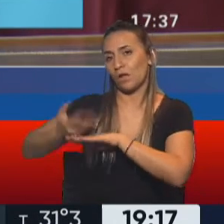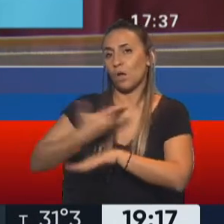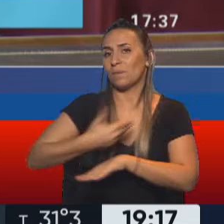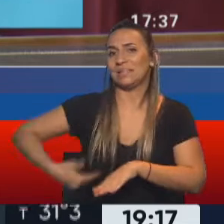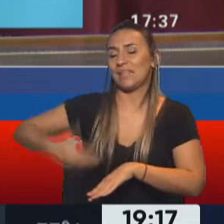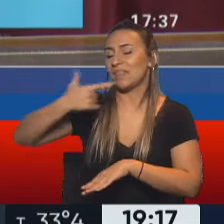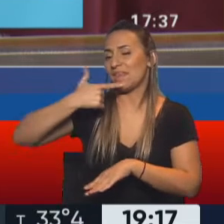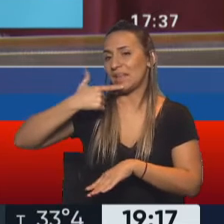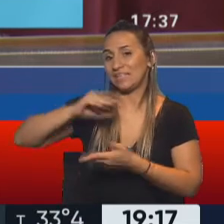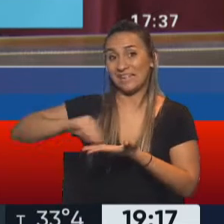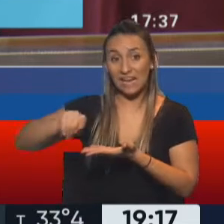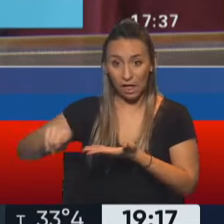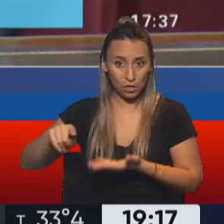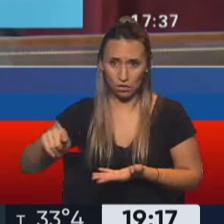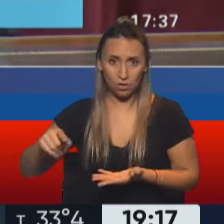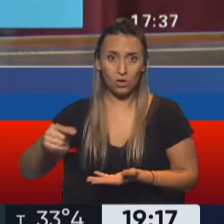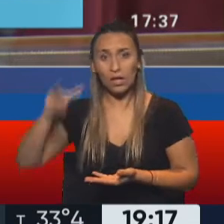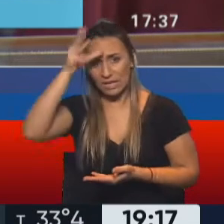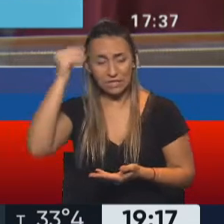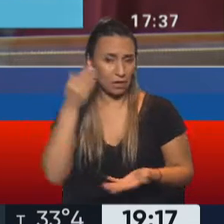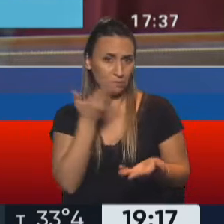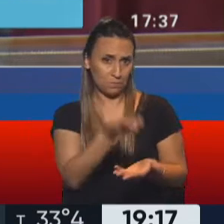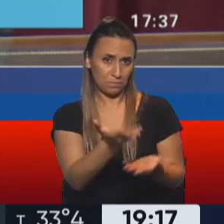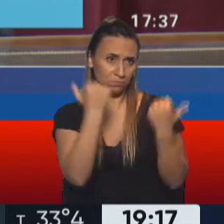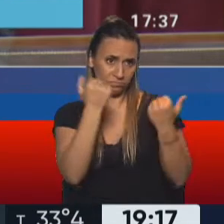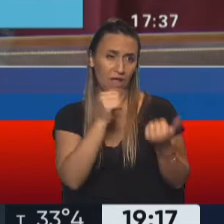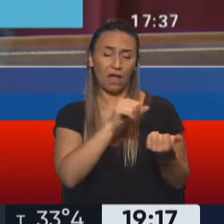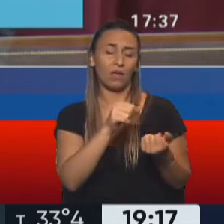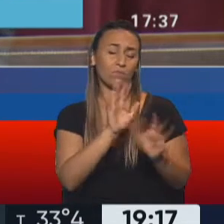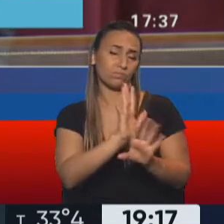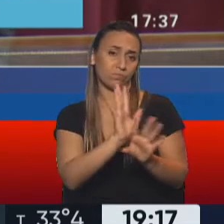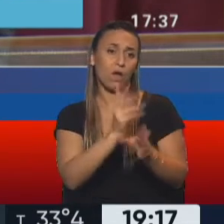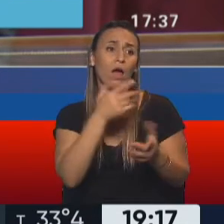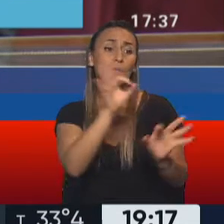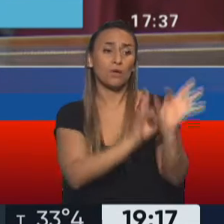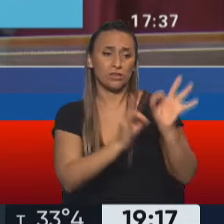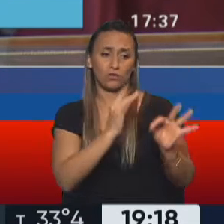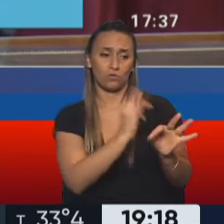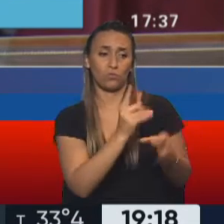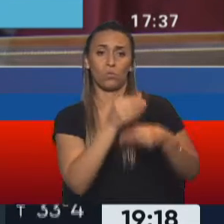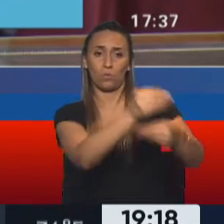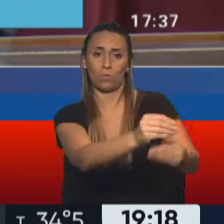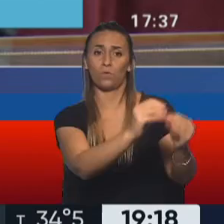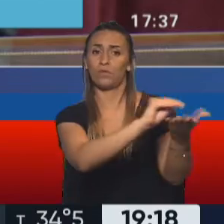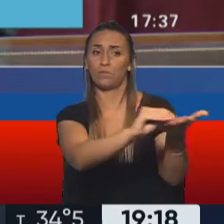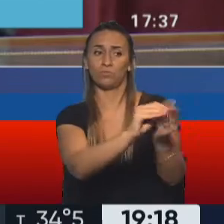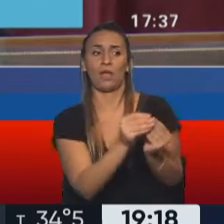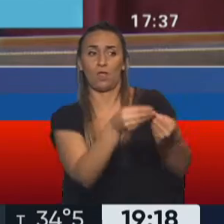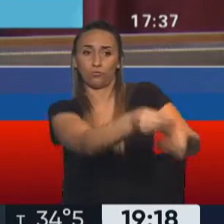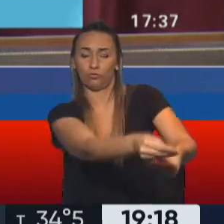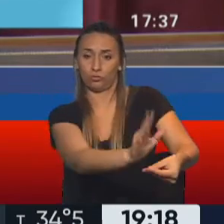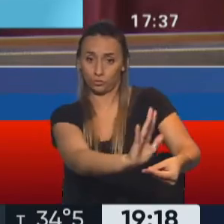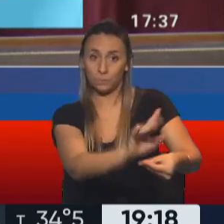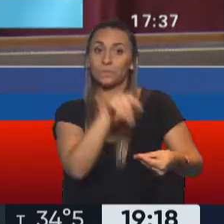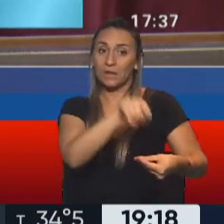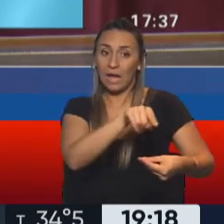la Nación, está pidiendo que no, que ingrese por la Cámara de Diputados, que en definitiva, por el tipo de conformación, donde están representadas todas